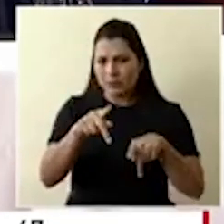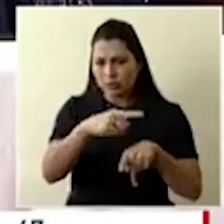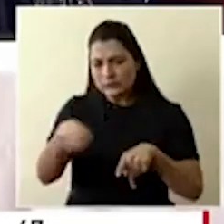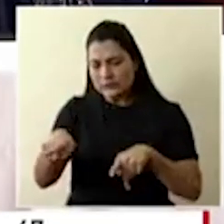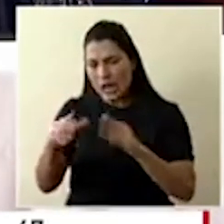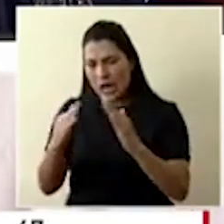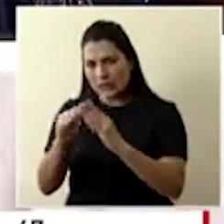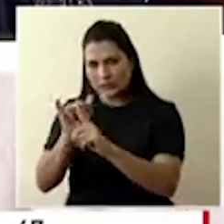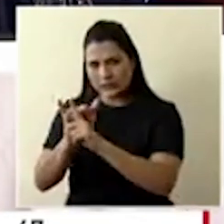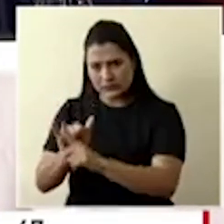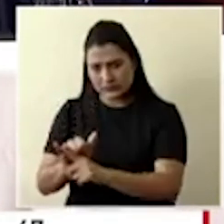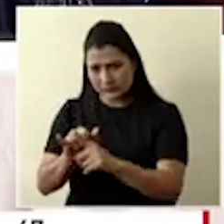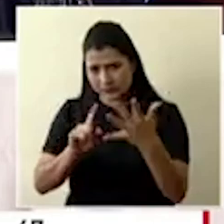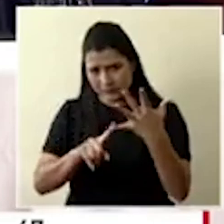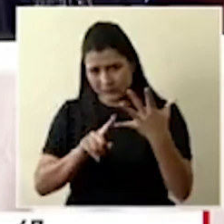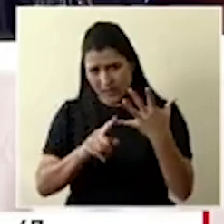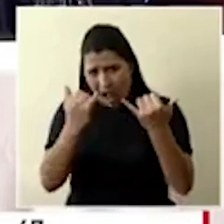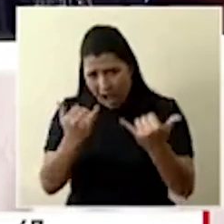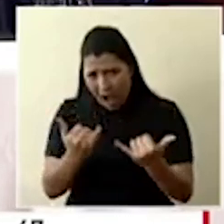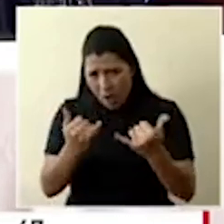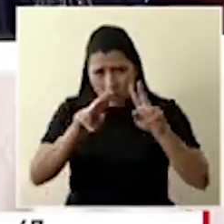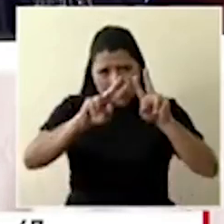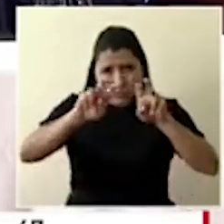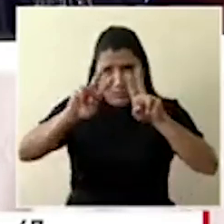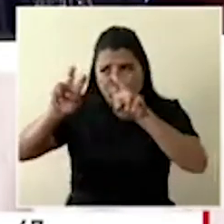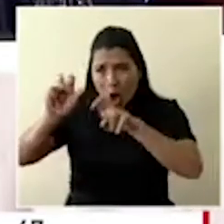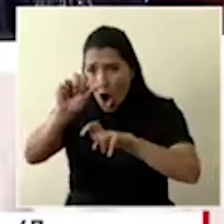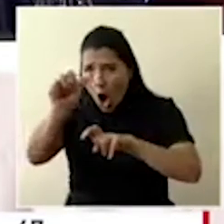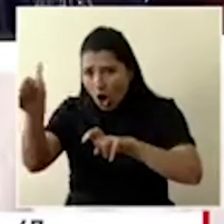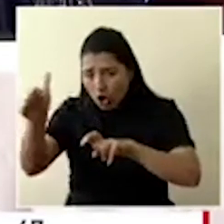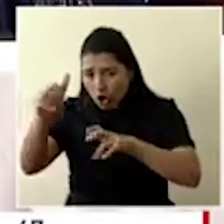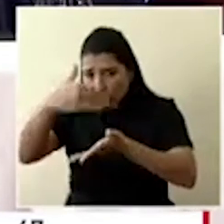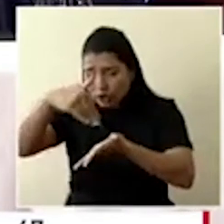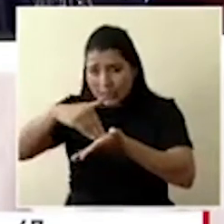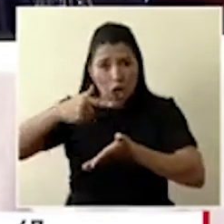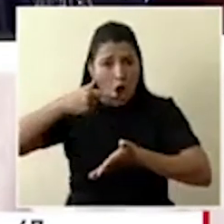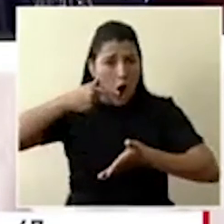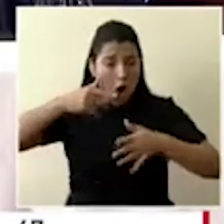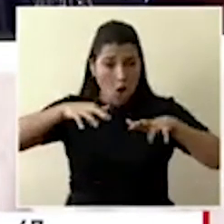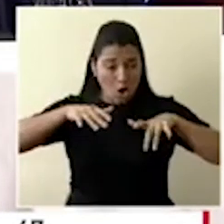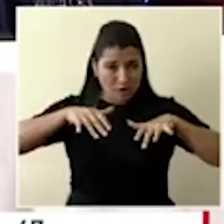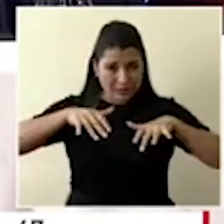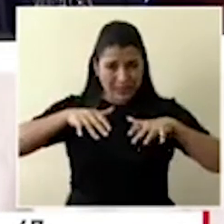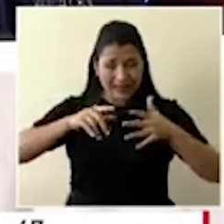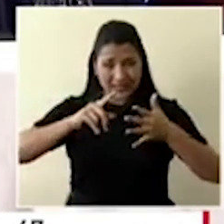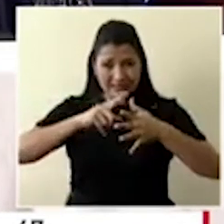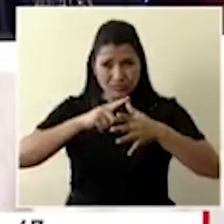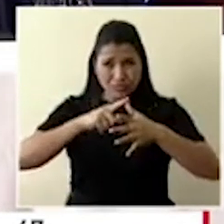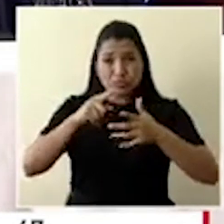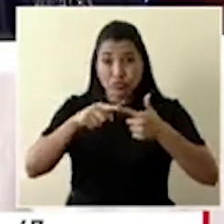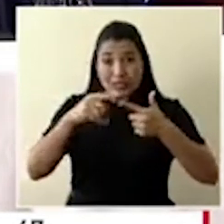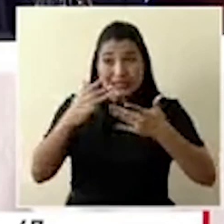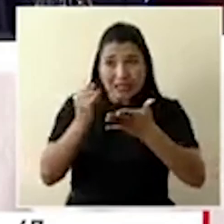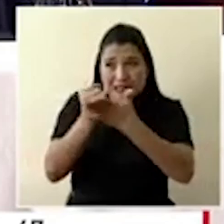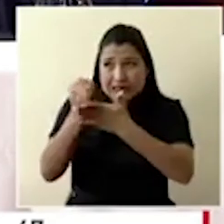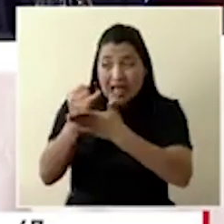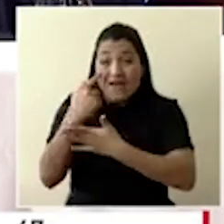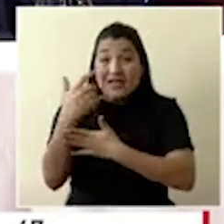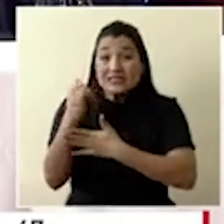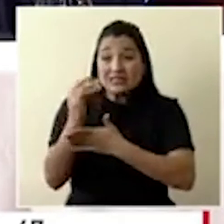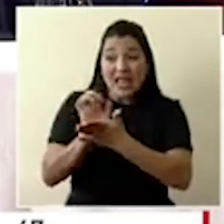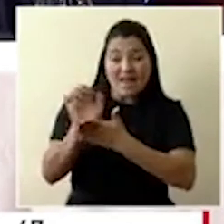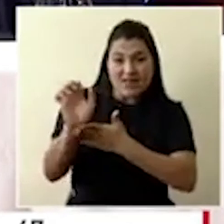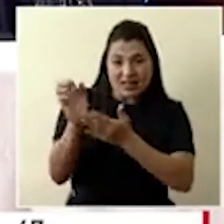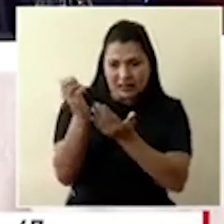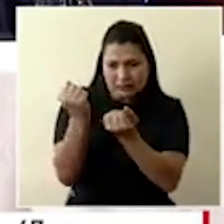él? ¿Se están estudiando más casos en call centers? ¿Se han reunido para eliminar el hacinamiento en estos call centers y saber si se cerró el call center